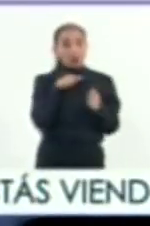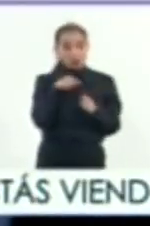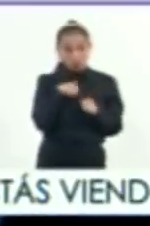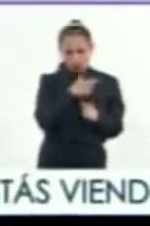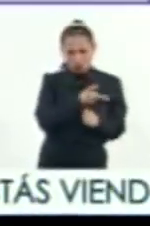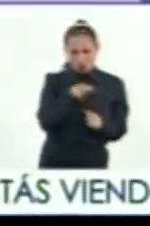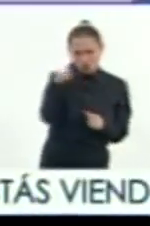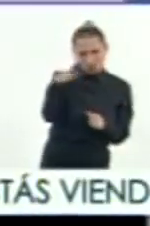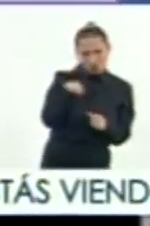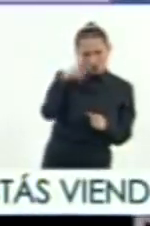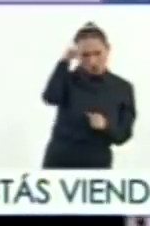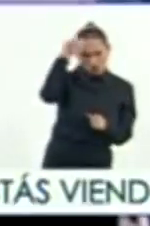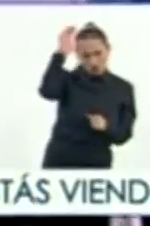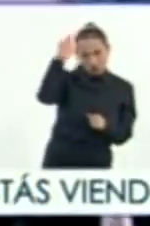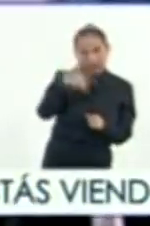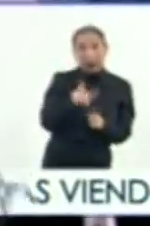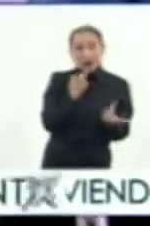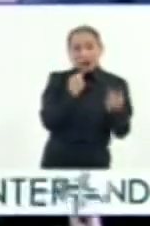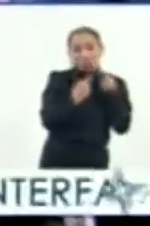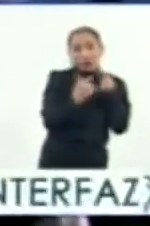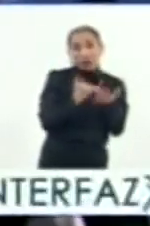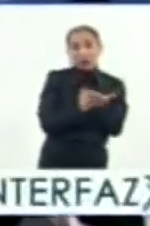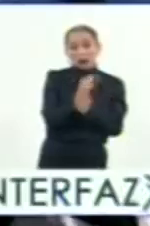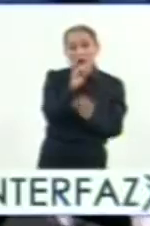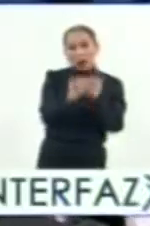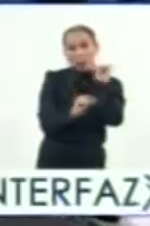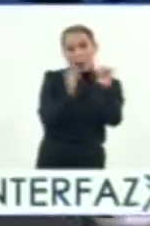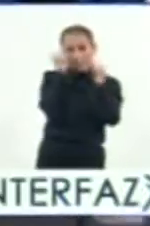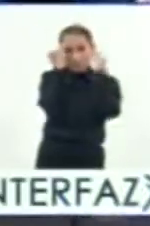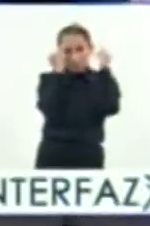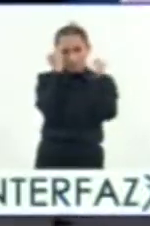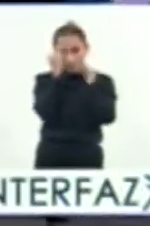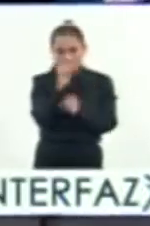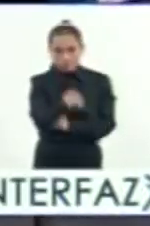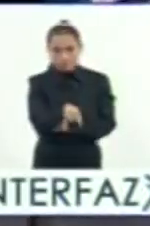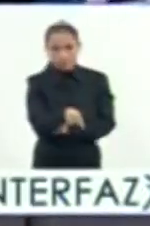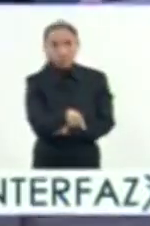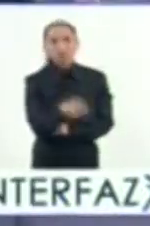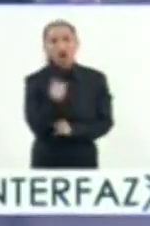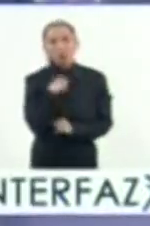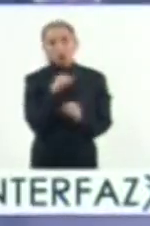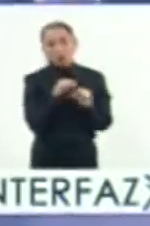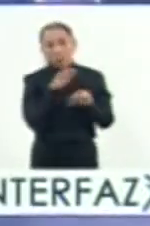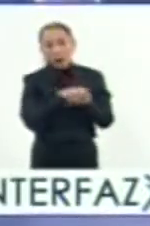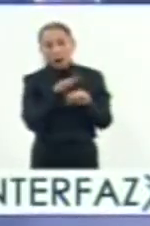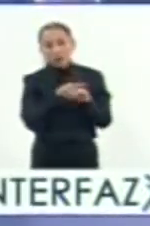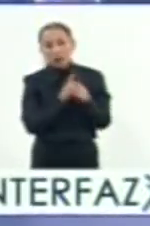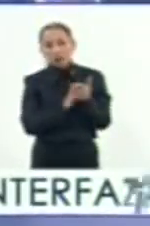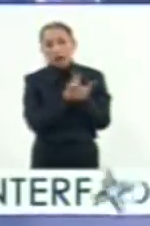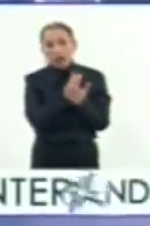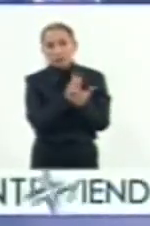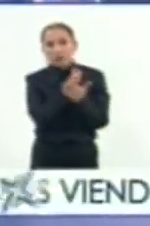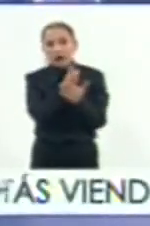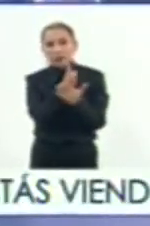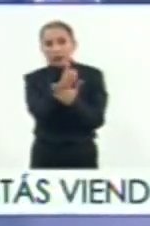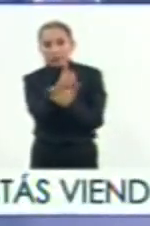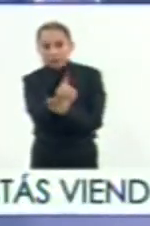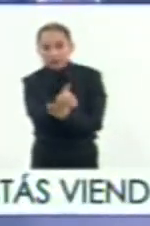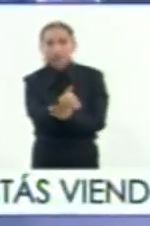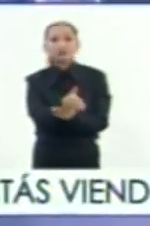y se aventura. Creo que van a ser decisiones que va a ir tomando sobre el camino que lo van a ir cada vez metiéndose más.